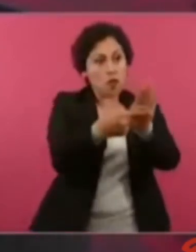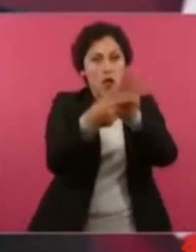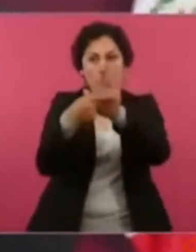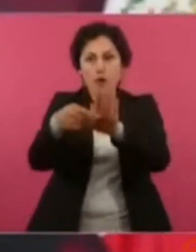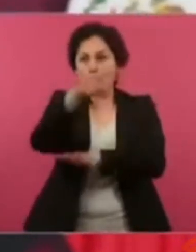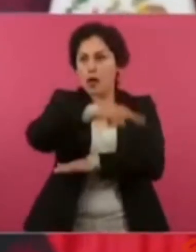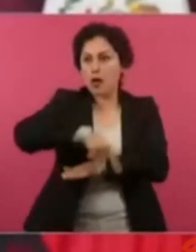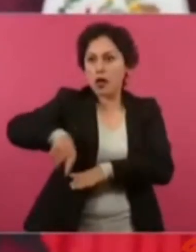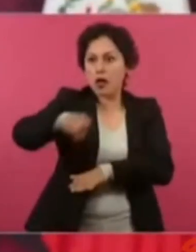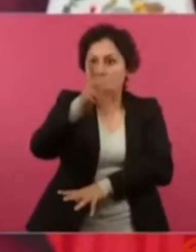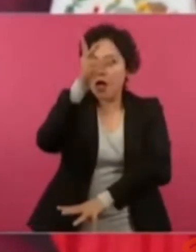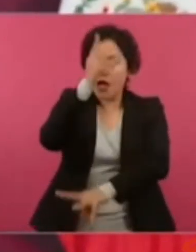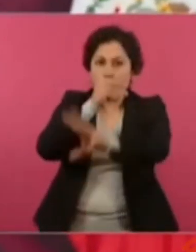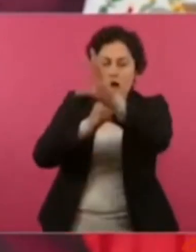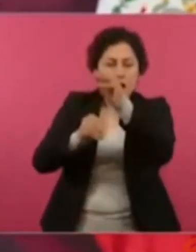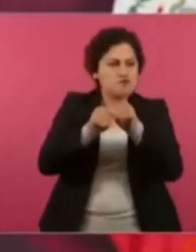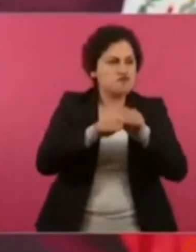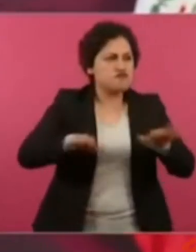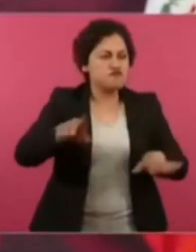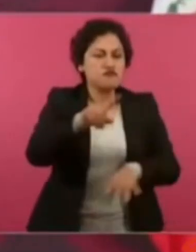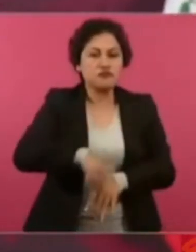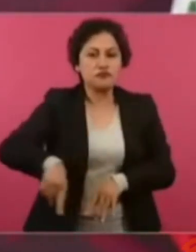no. Es negocio.